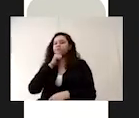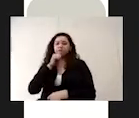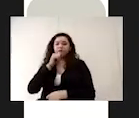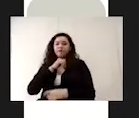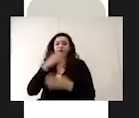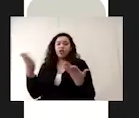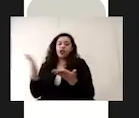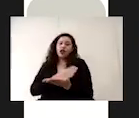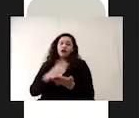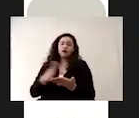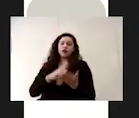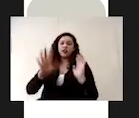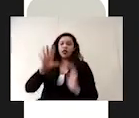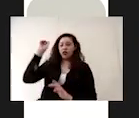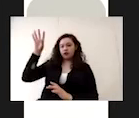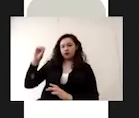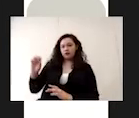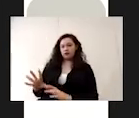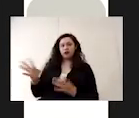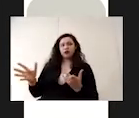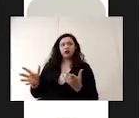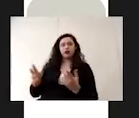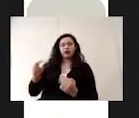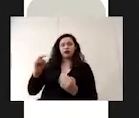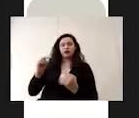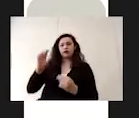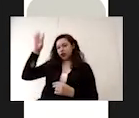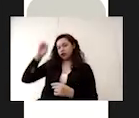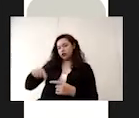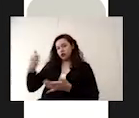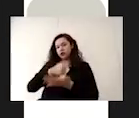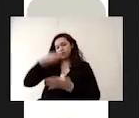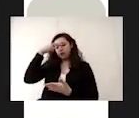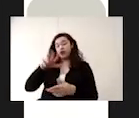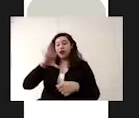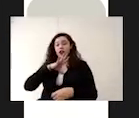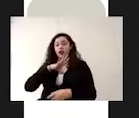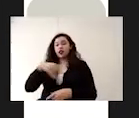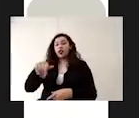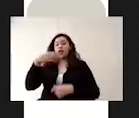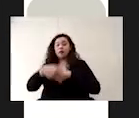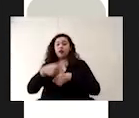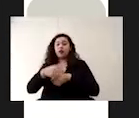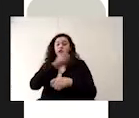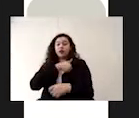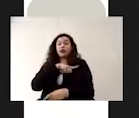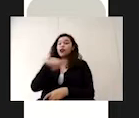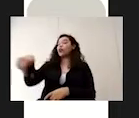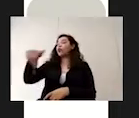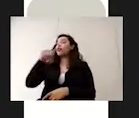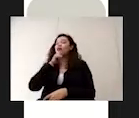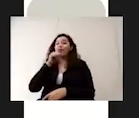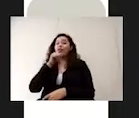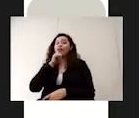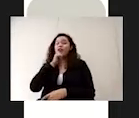Independientemente del semáforo epidemiológico en el que se encuentre la Ciudad de México, el riesgo sanitario continúa latente.